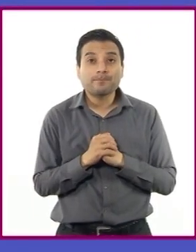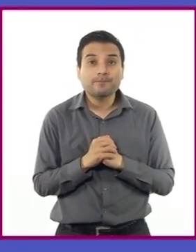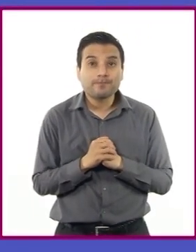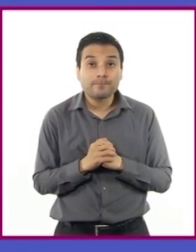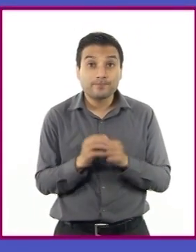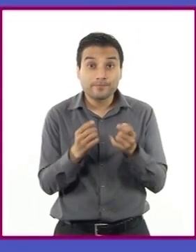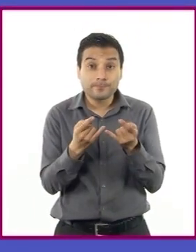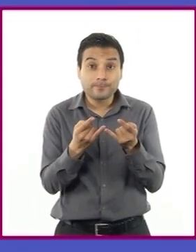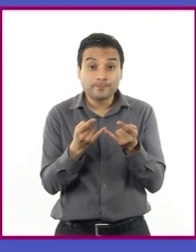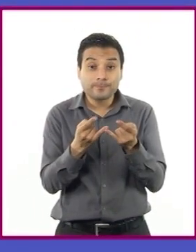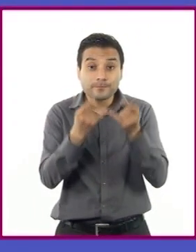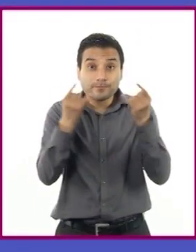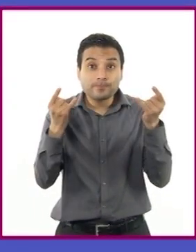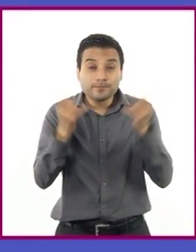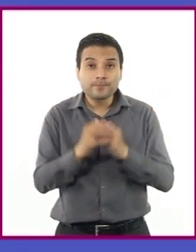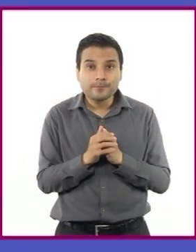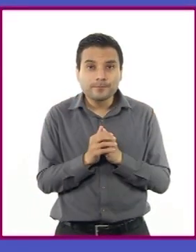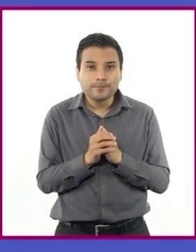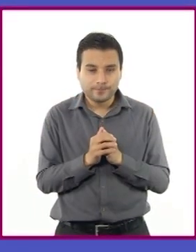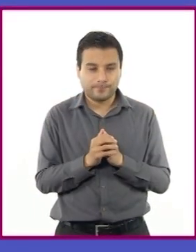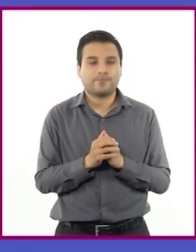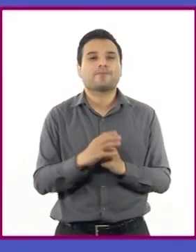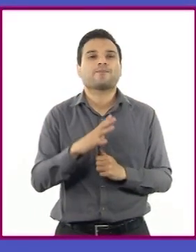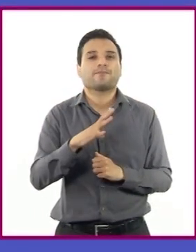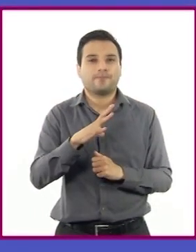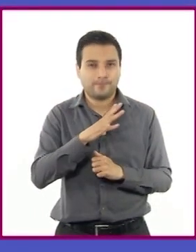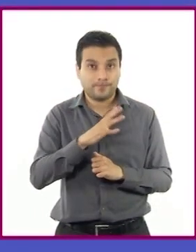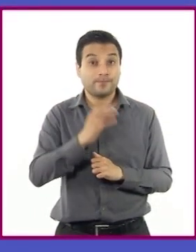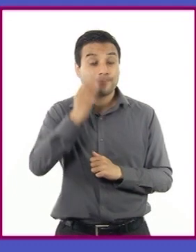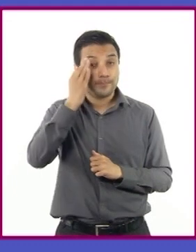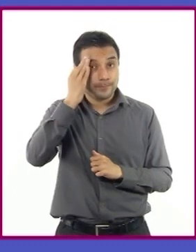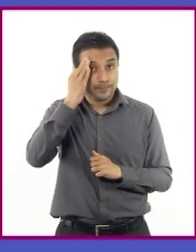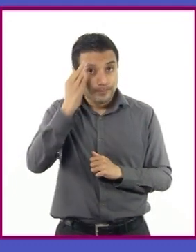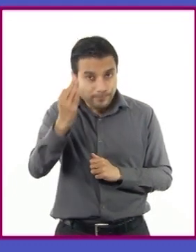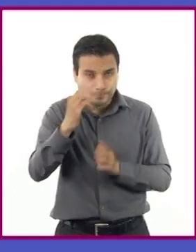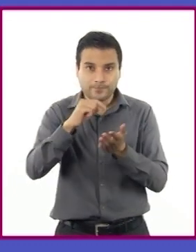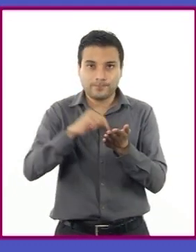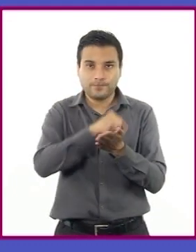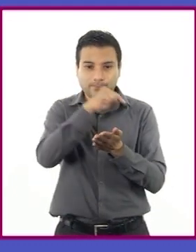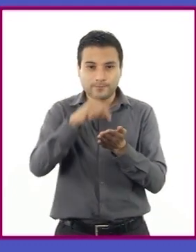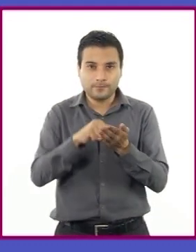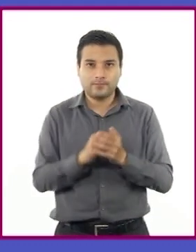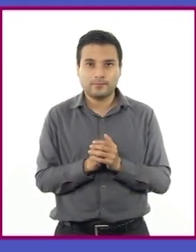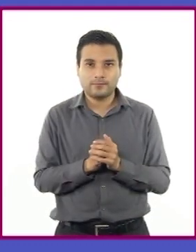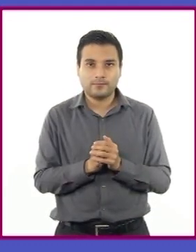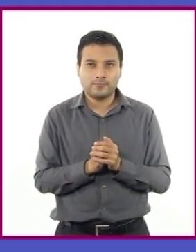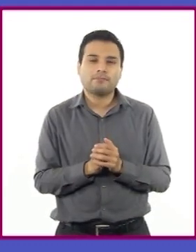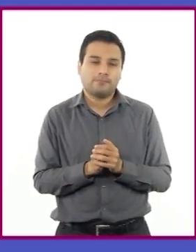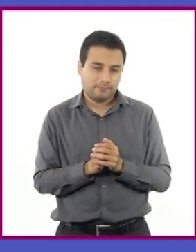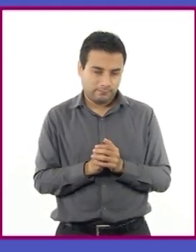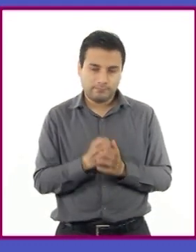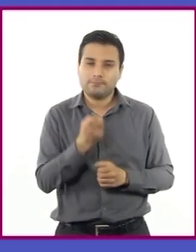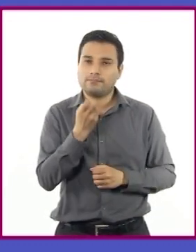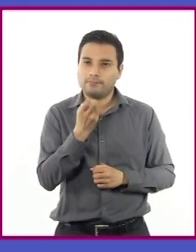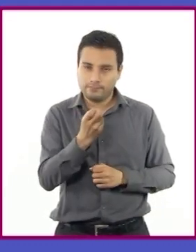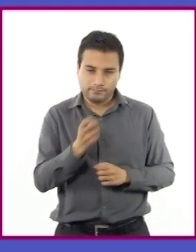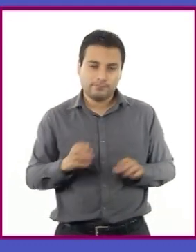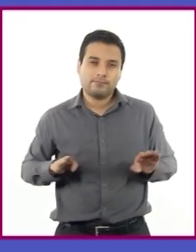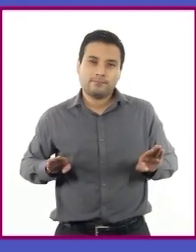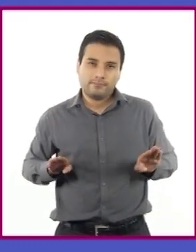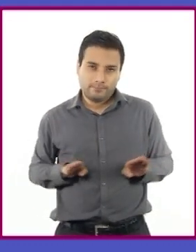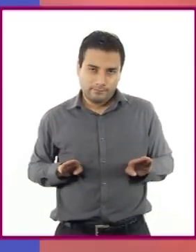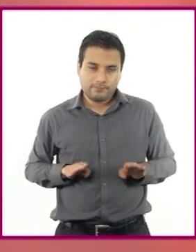historia se desarrolla en un tiempo y lugar determinados. Bueno, esta es otra característica de los textos